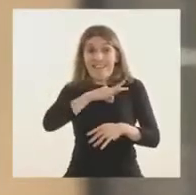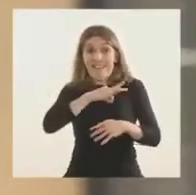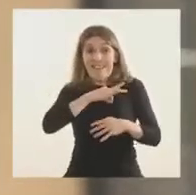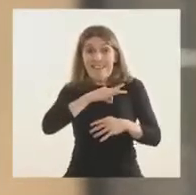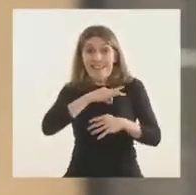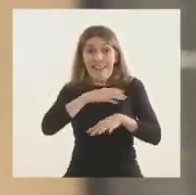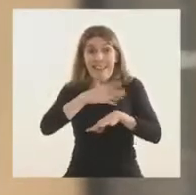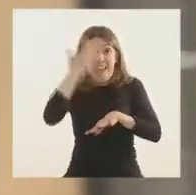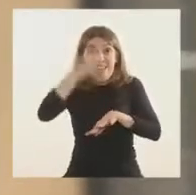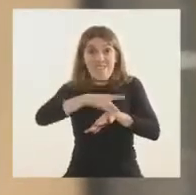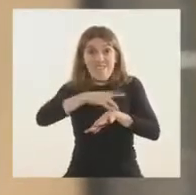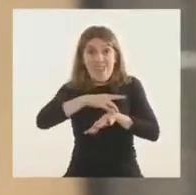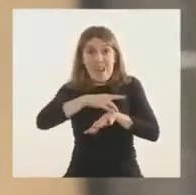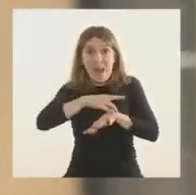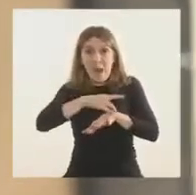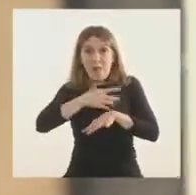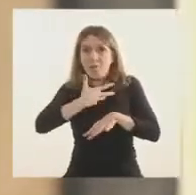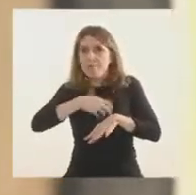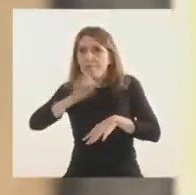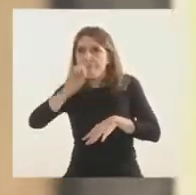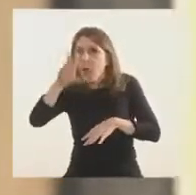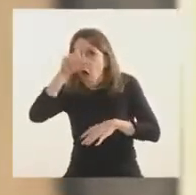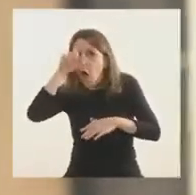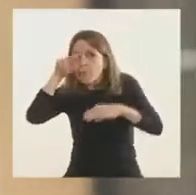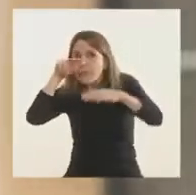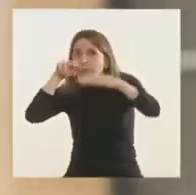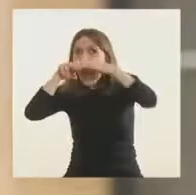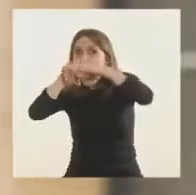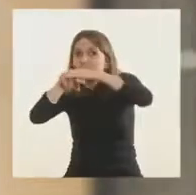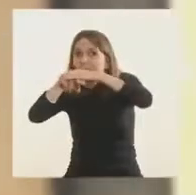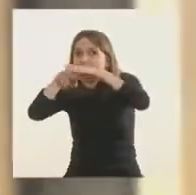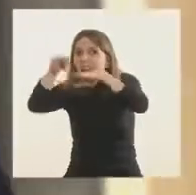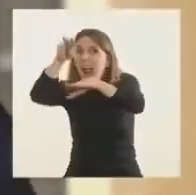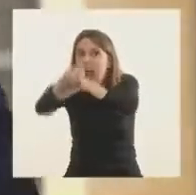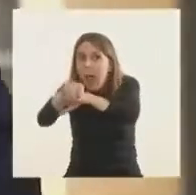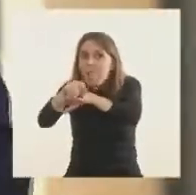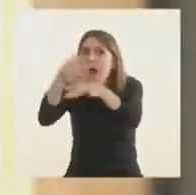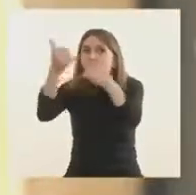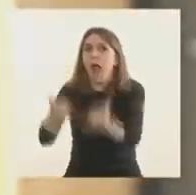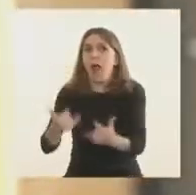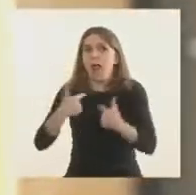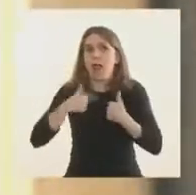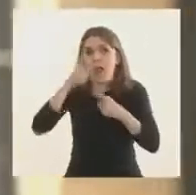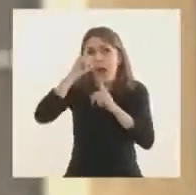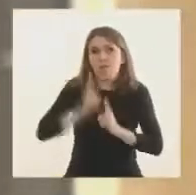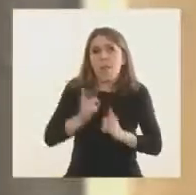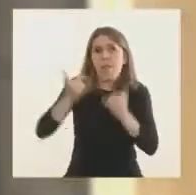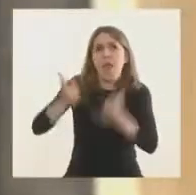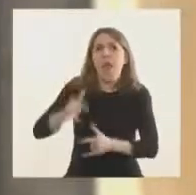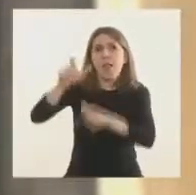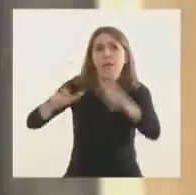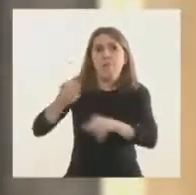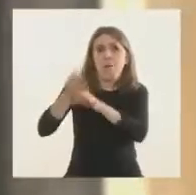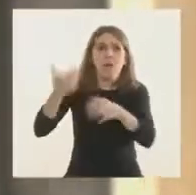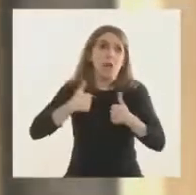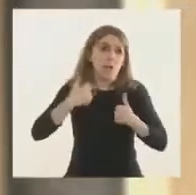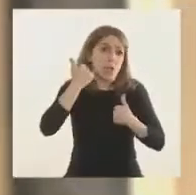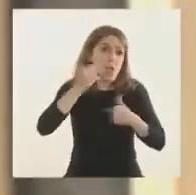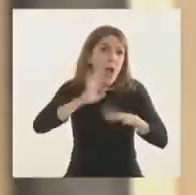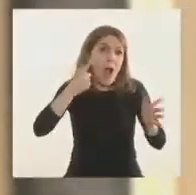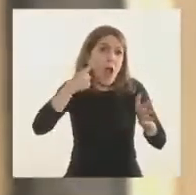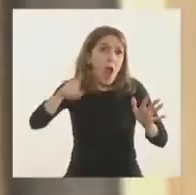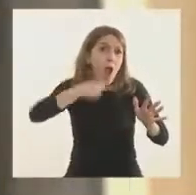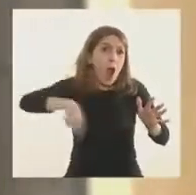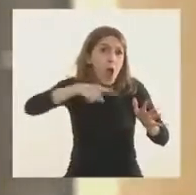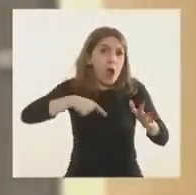objetivamente sin la atención sanitaria que merecía. Y eso lo hemos logrado. Eso lo hemos